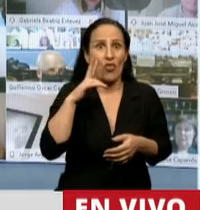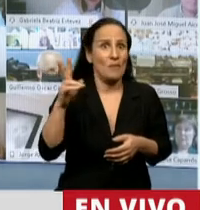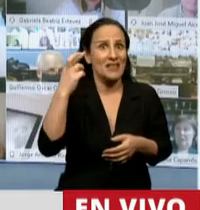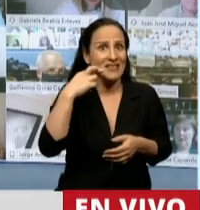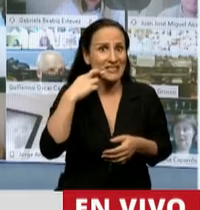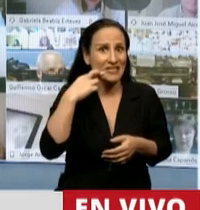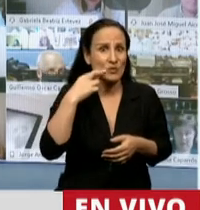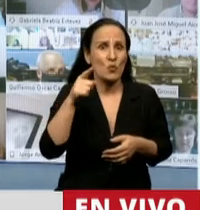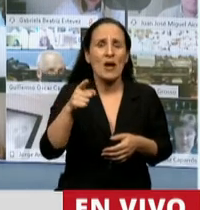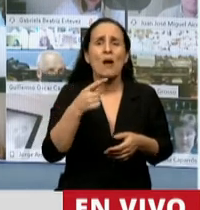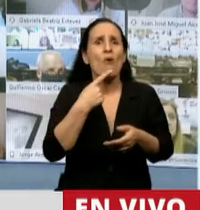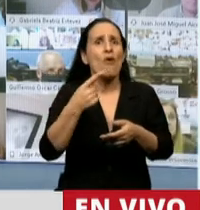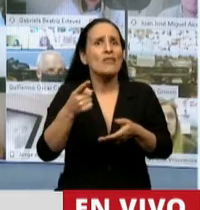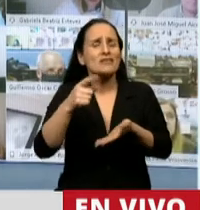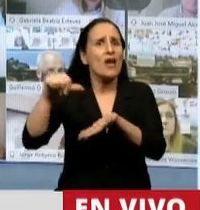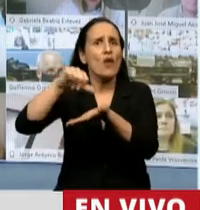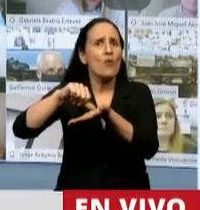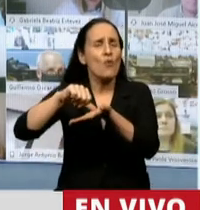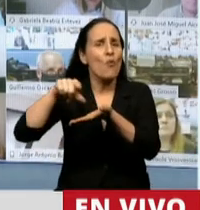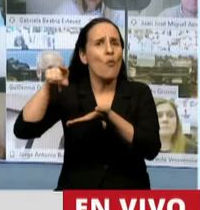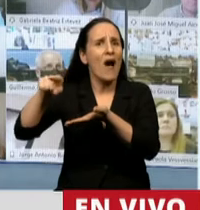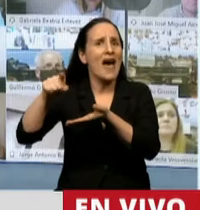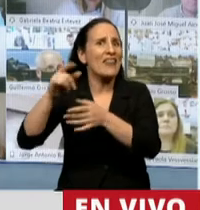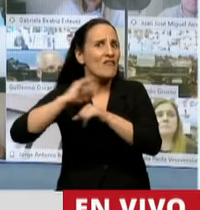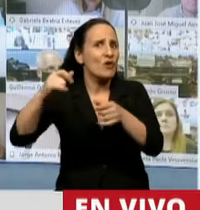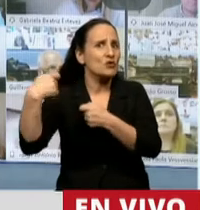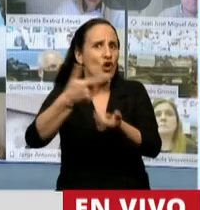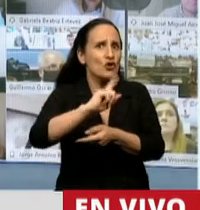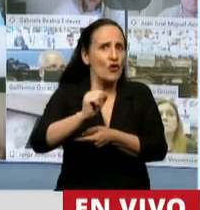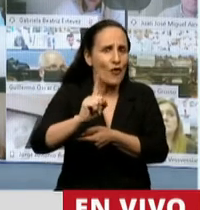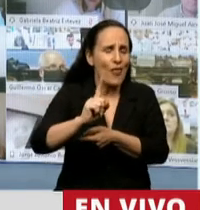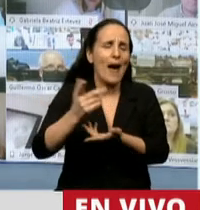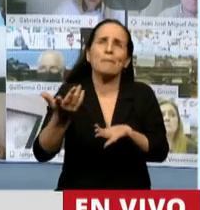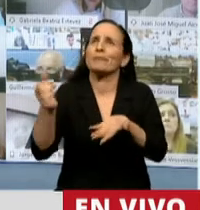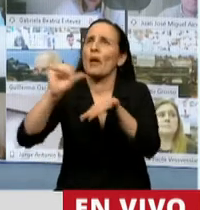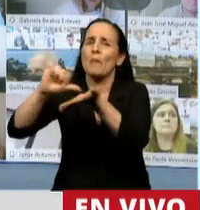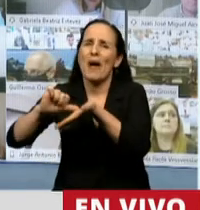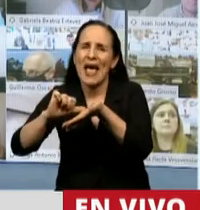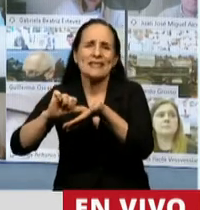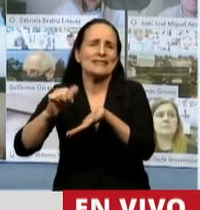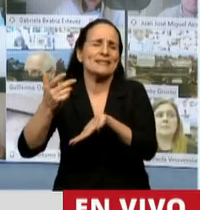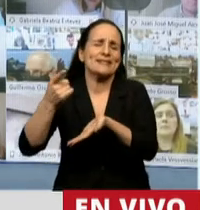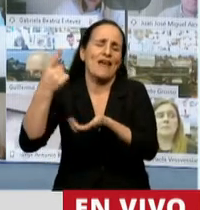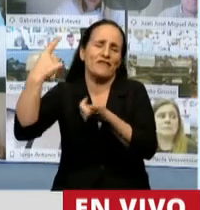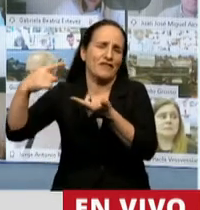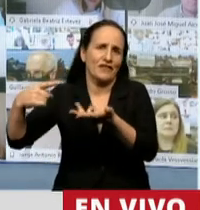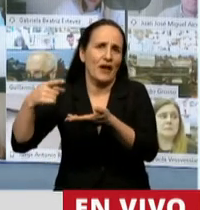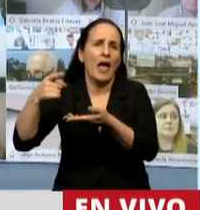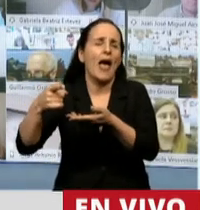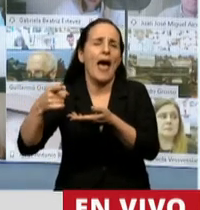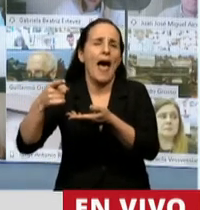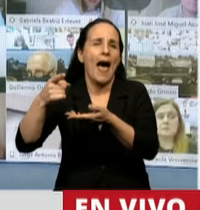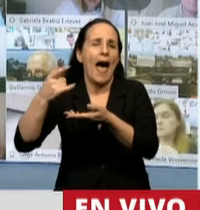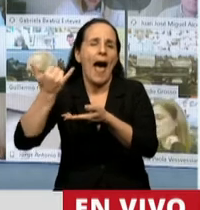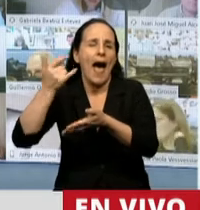jurisdicciones no cooperantes, que son aquellos países, estados, etcétera, que no